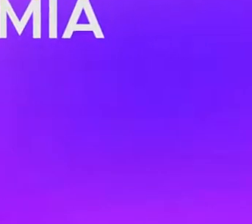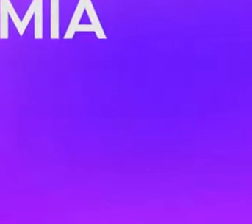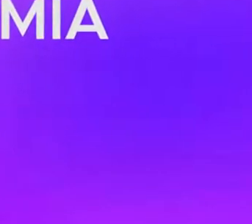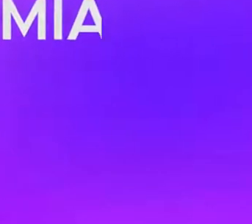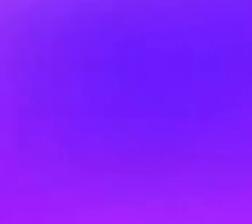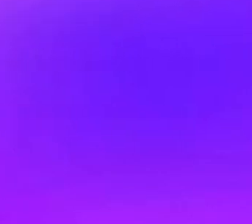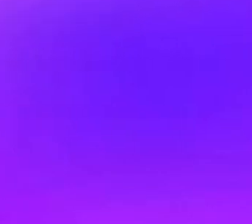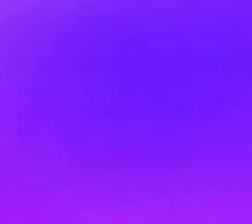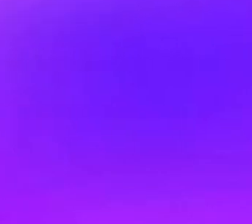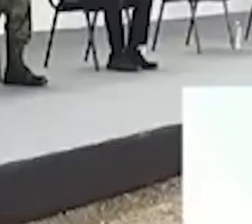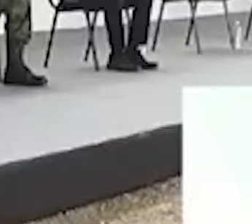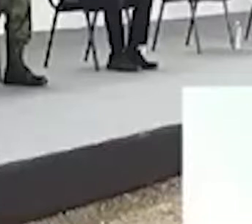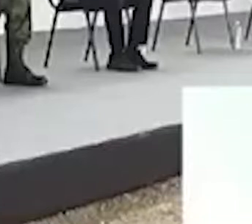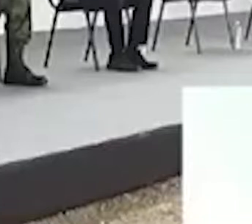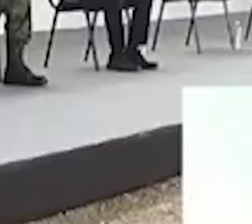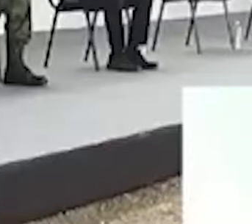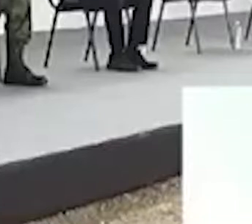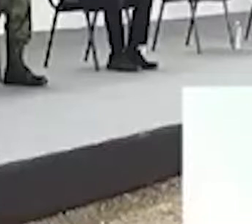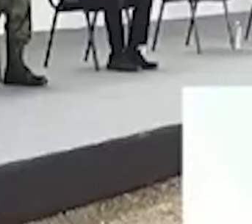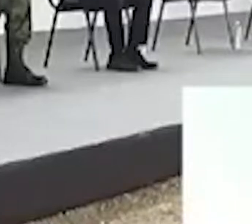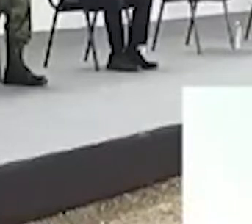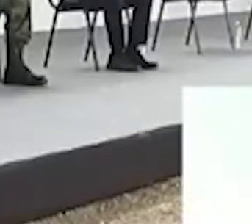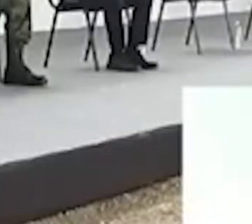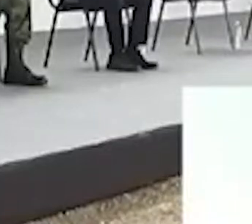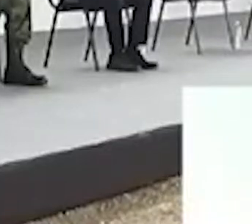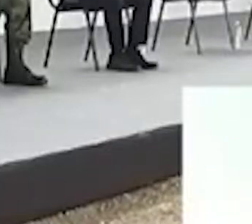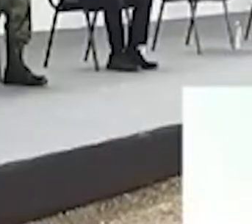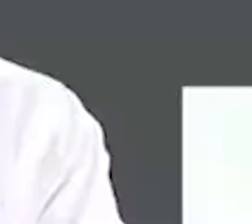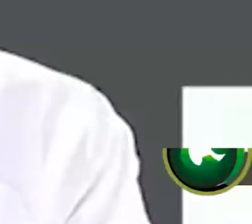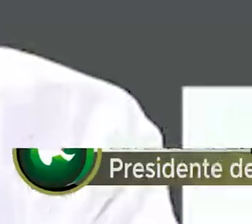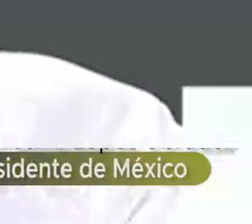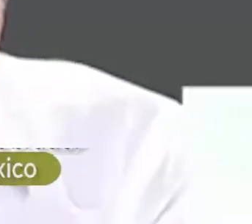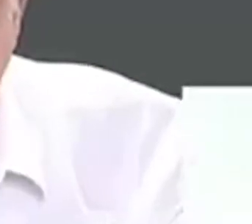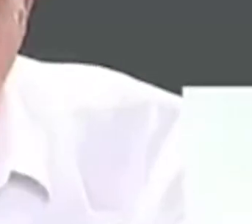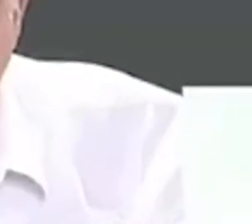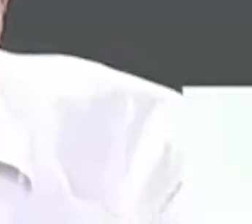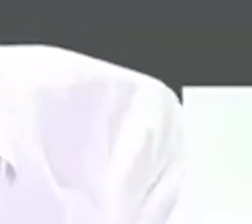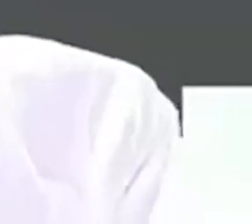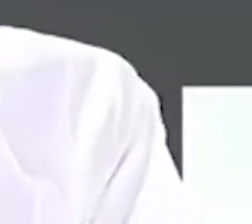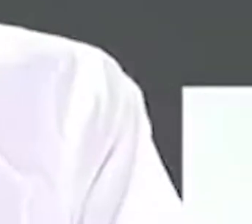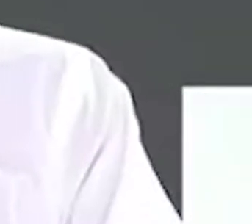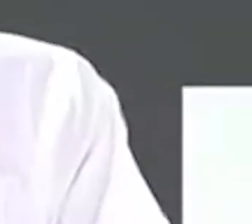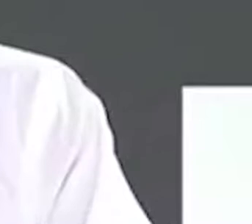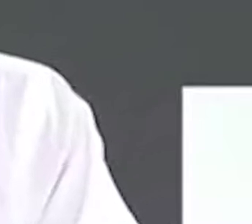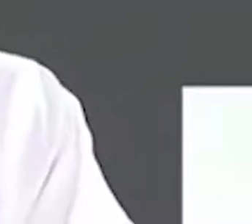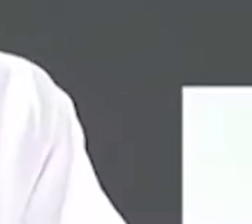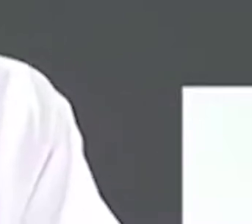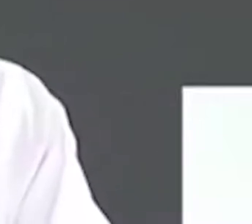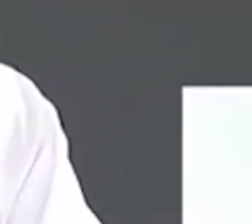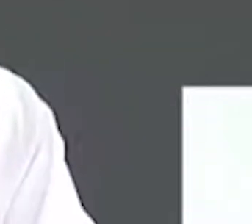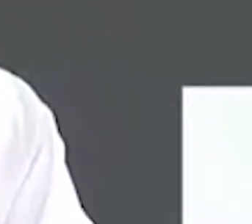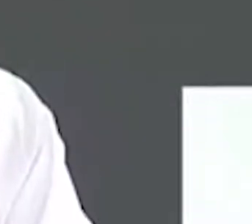¿Qué Pues agradecer al gobernador de Quintana Roo, Carlos Manuel Joaquín